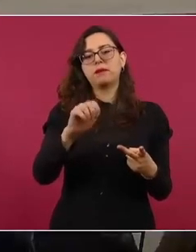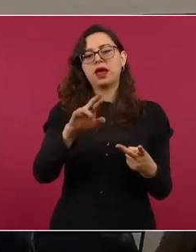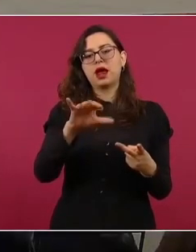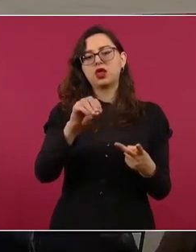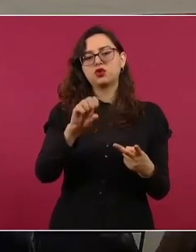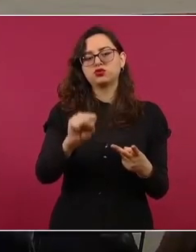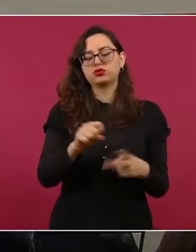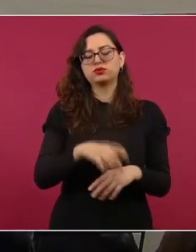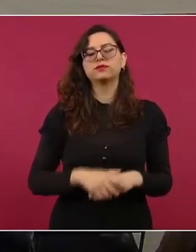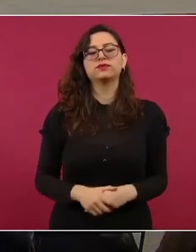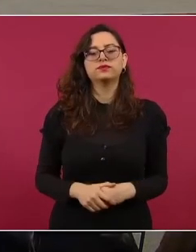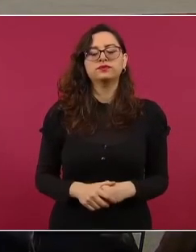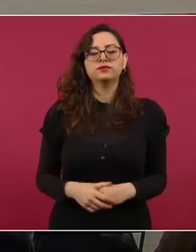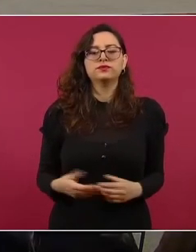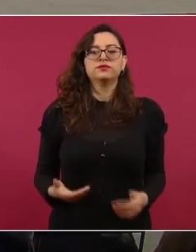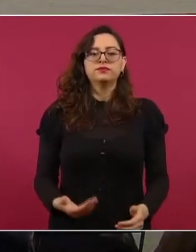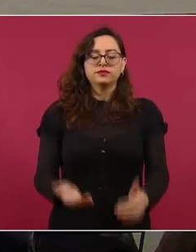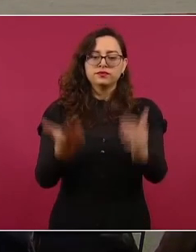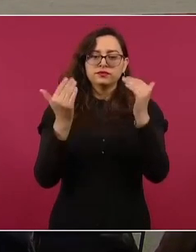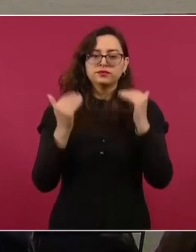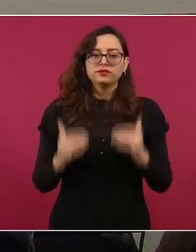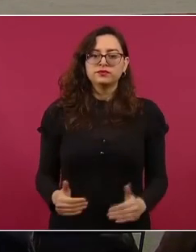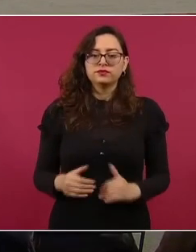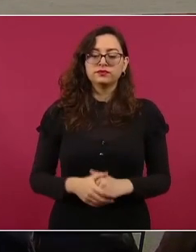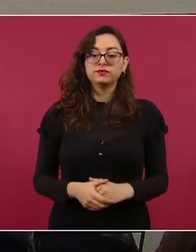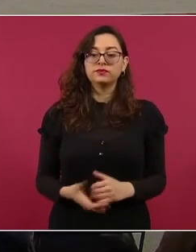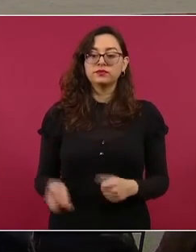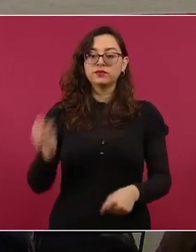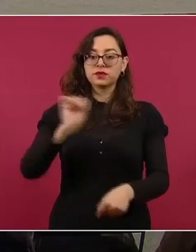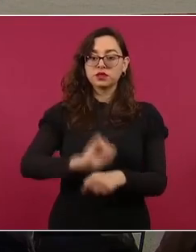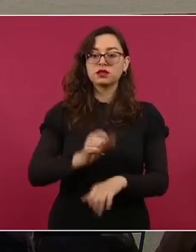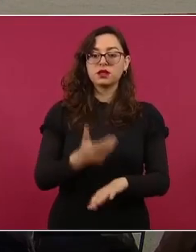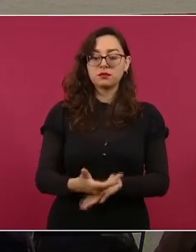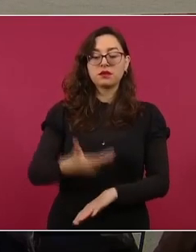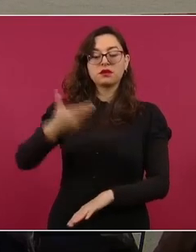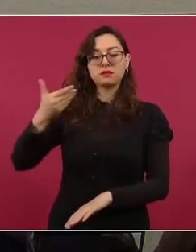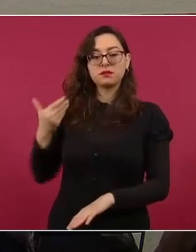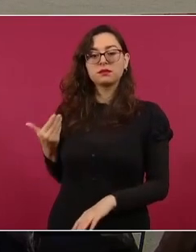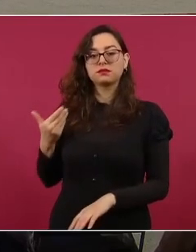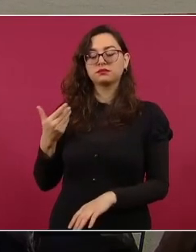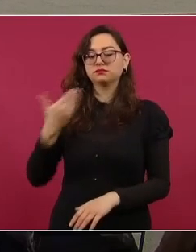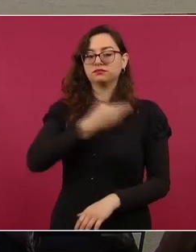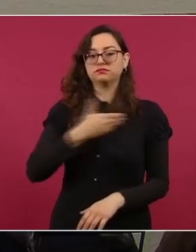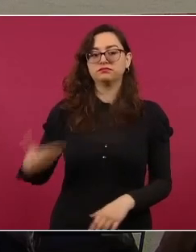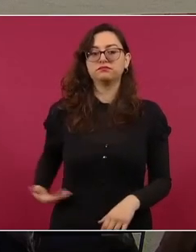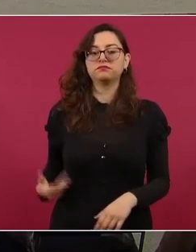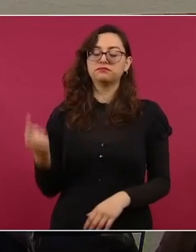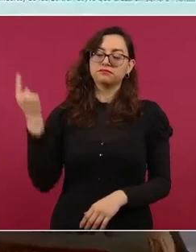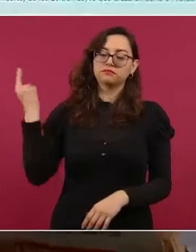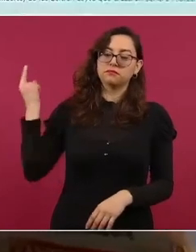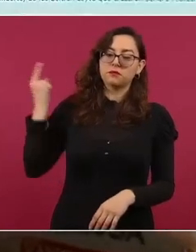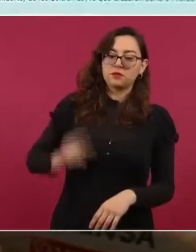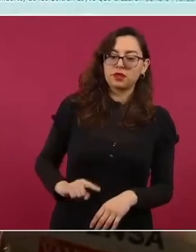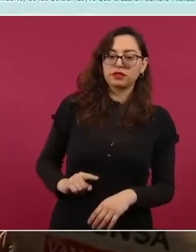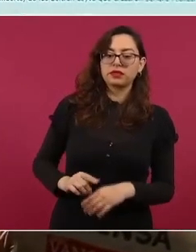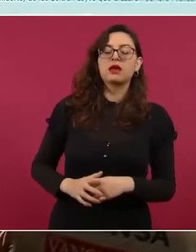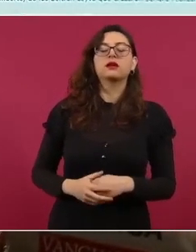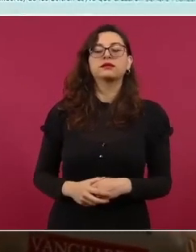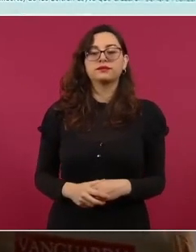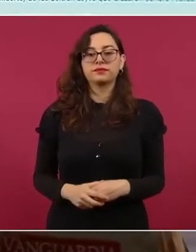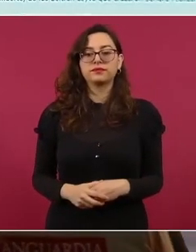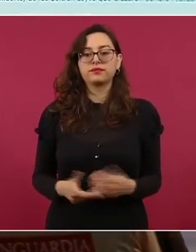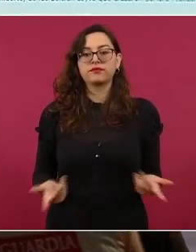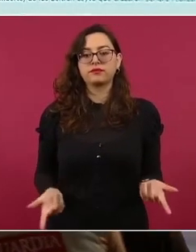Como aquí se planteó la semana pasada y nos lo instruyó el presidente de la República, vamos a